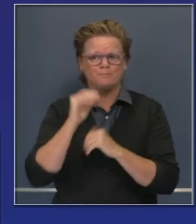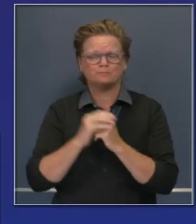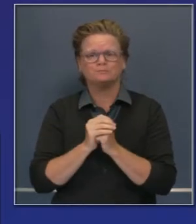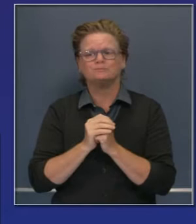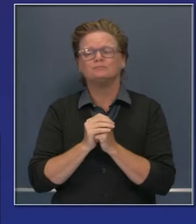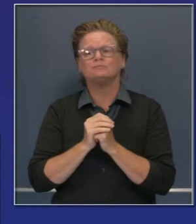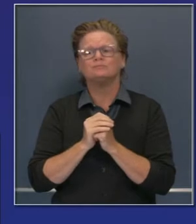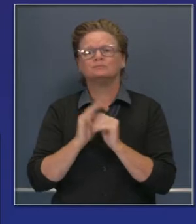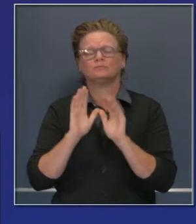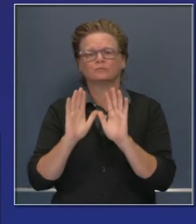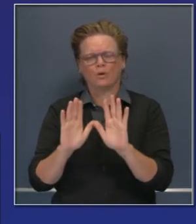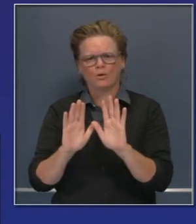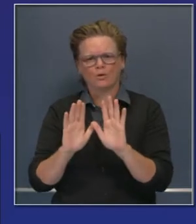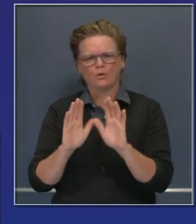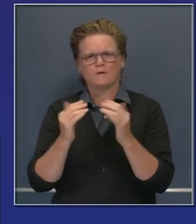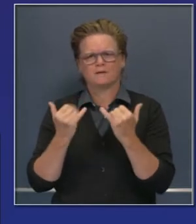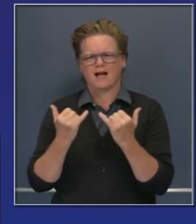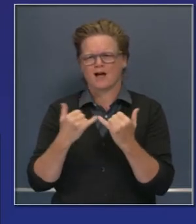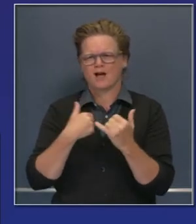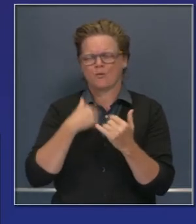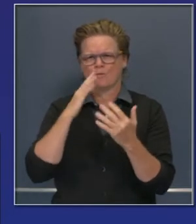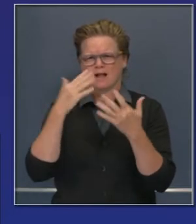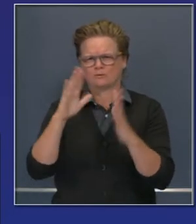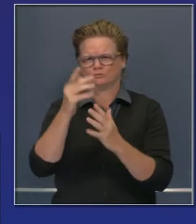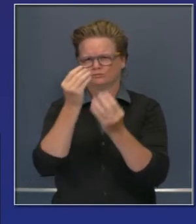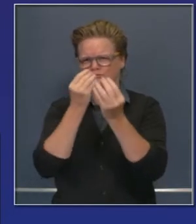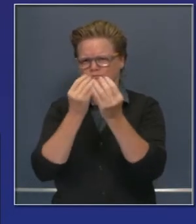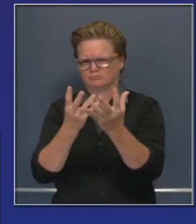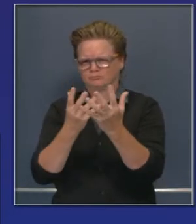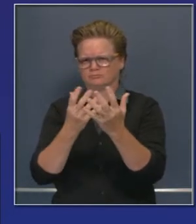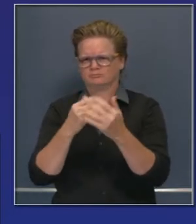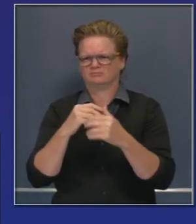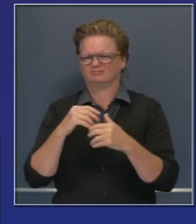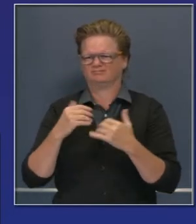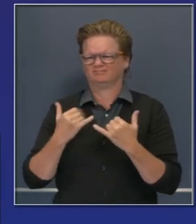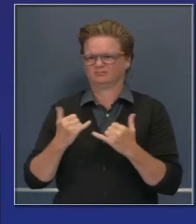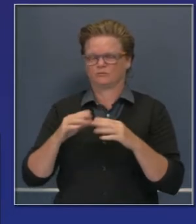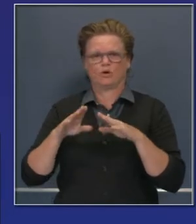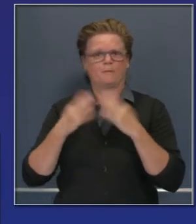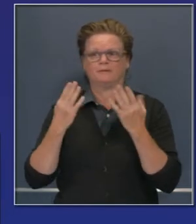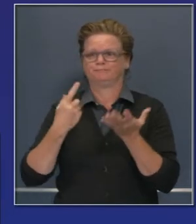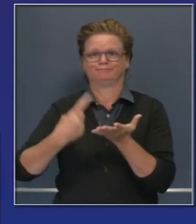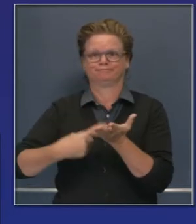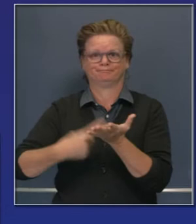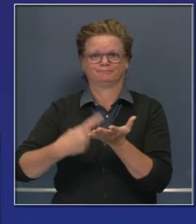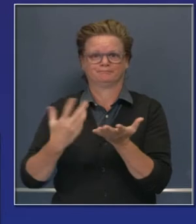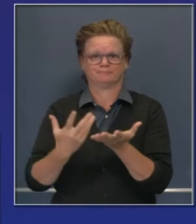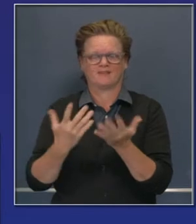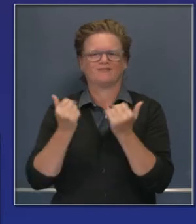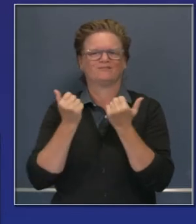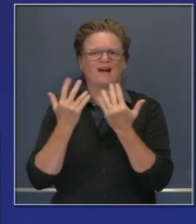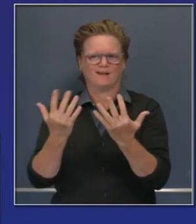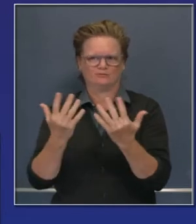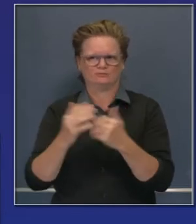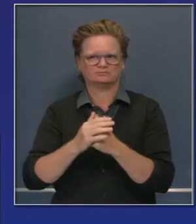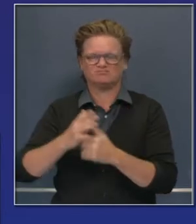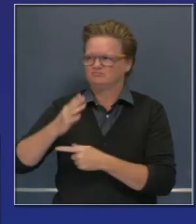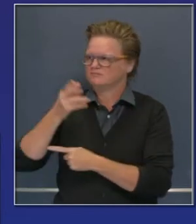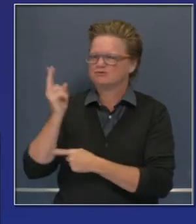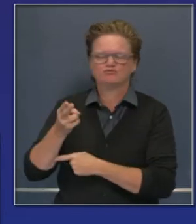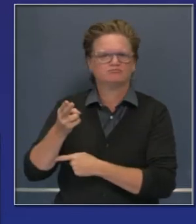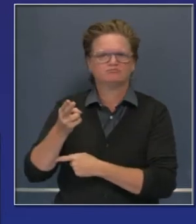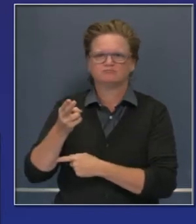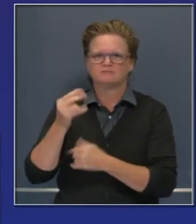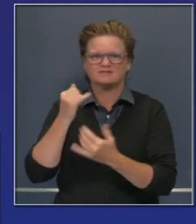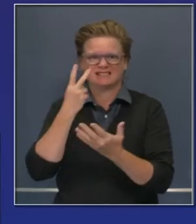personas sin techo. De forma breve quisiera repasar la situación en esta temporada de incendios de maleza